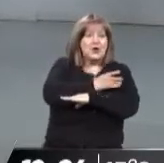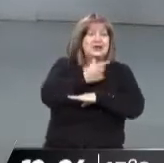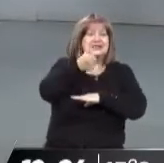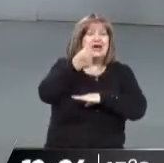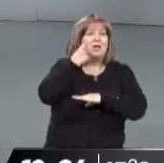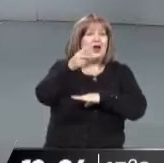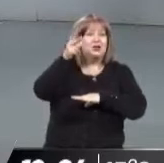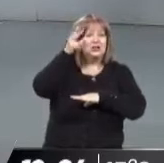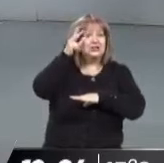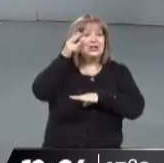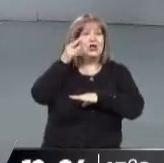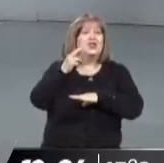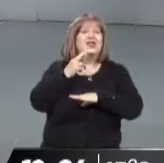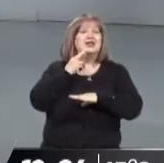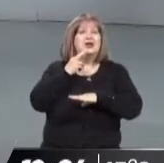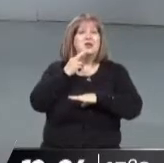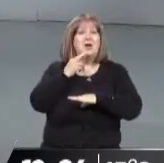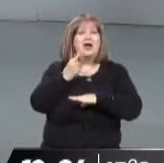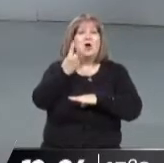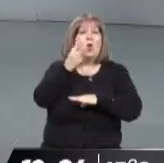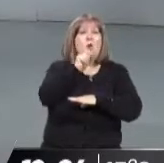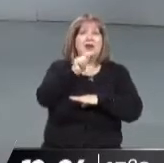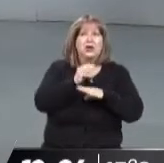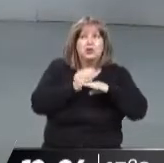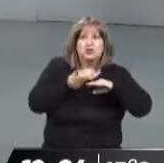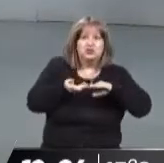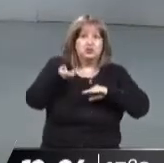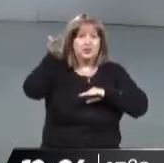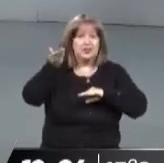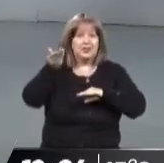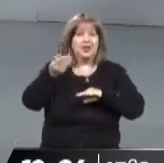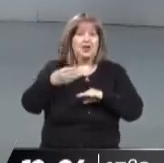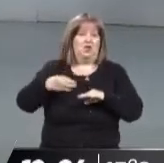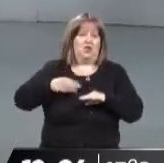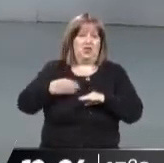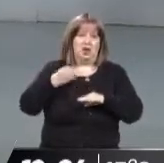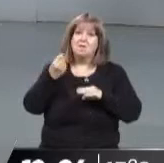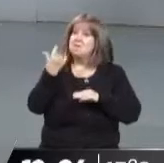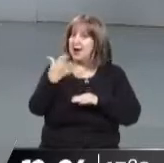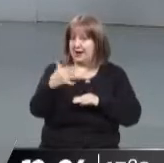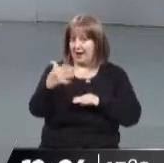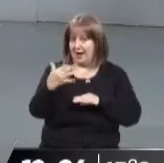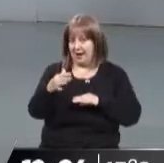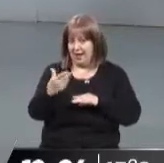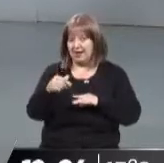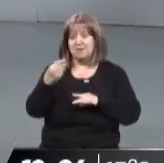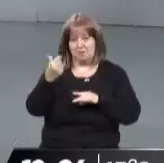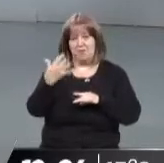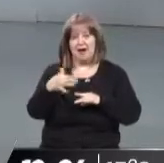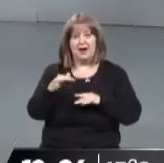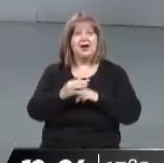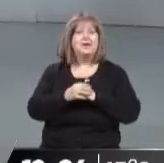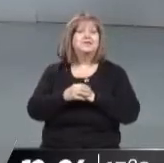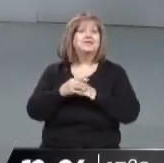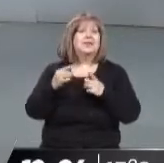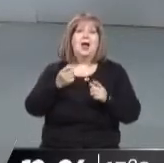.819 en solo 30 días. Eso es lo que se incrementó el costo de vida, como suele decirse acá en la provincia de Mendoza.